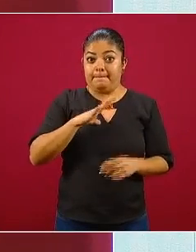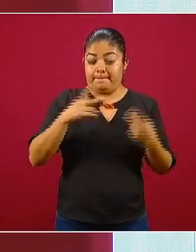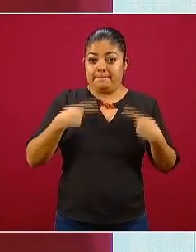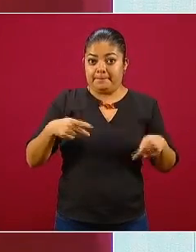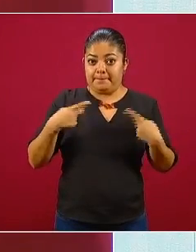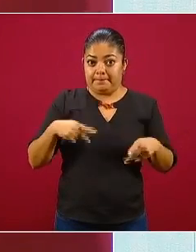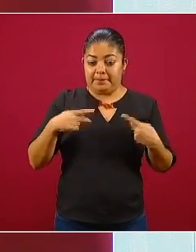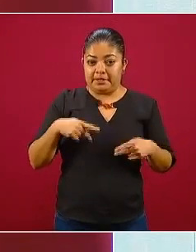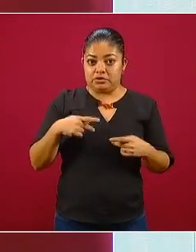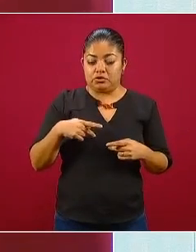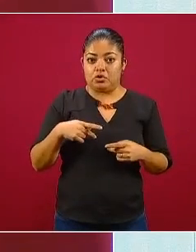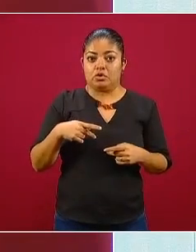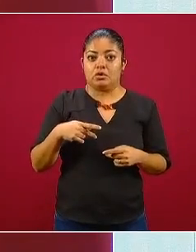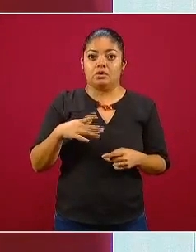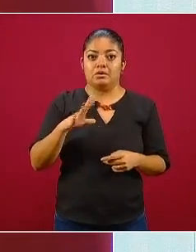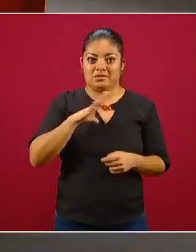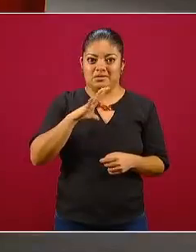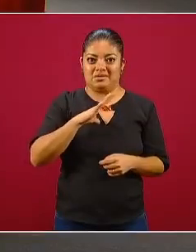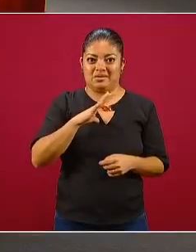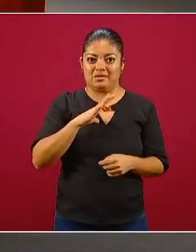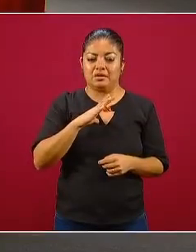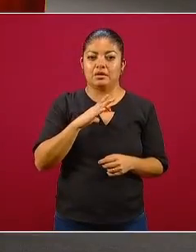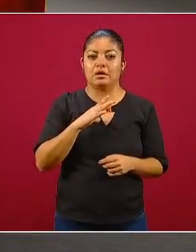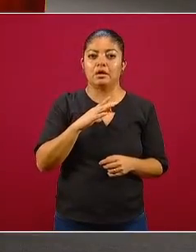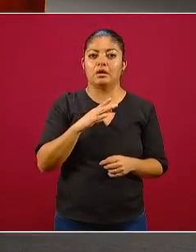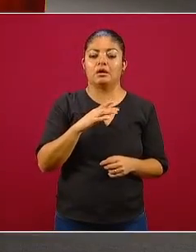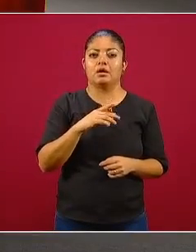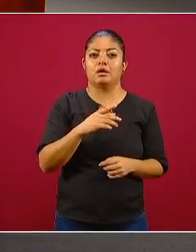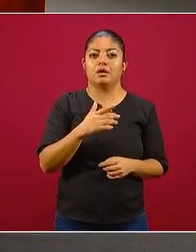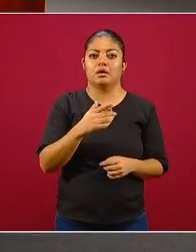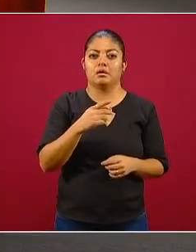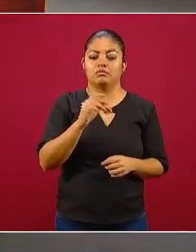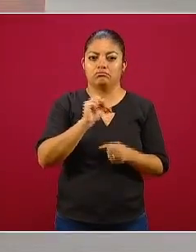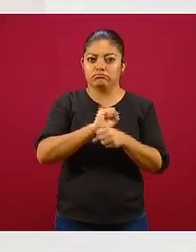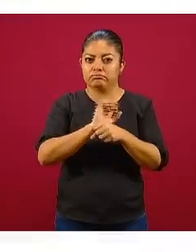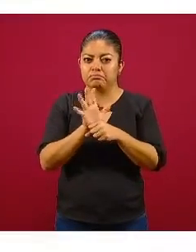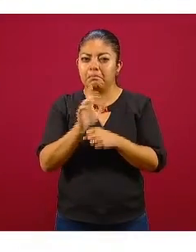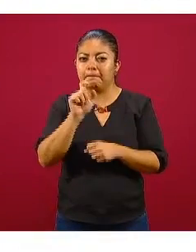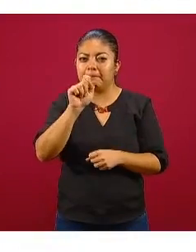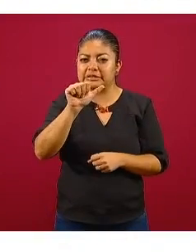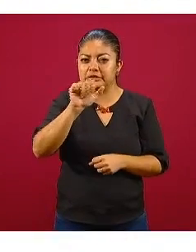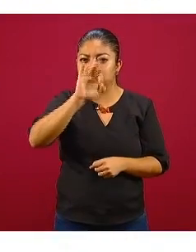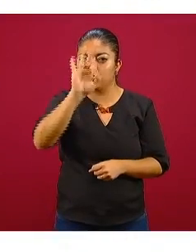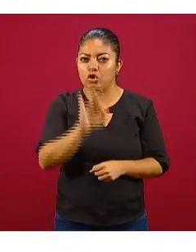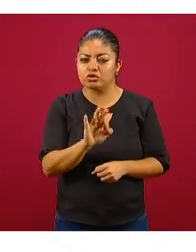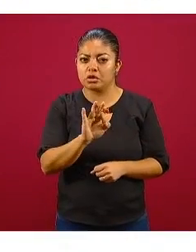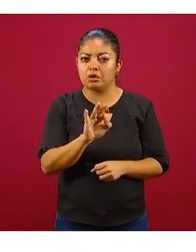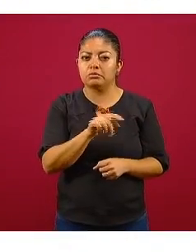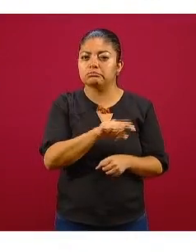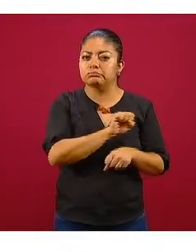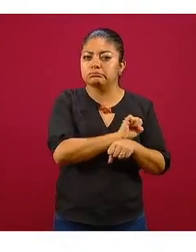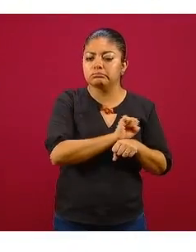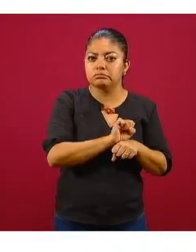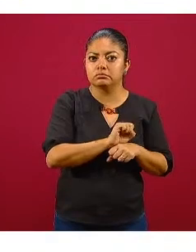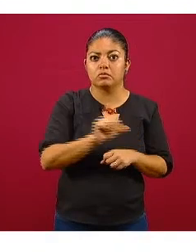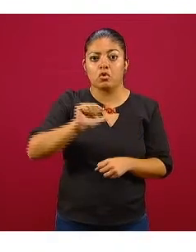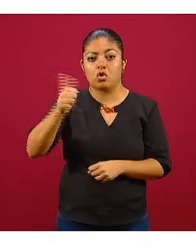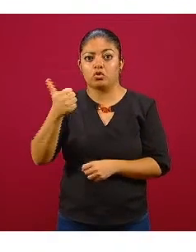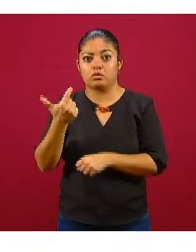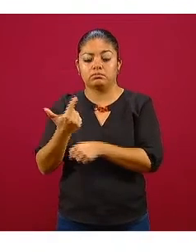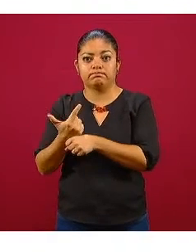positiva si solamente tiene síntomas leves, 26%, a una persona que tiene síntomas graves,